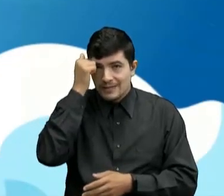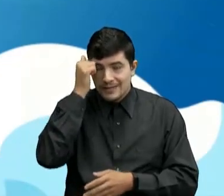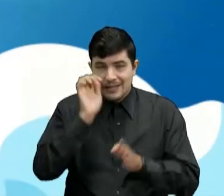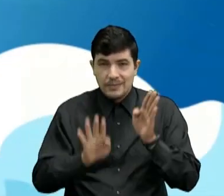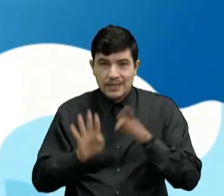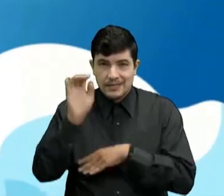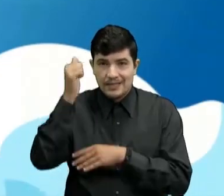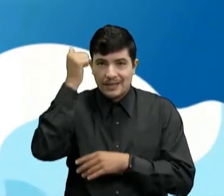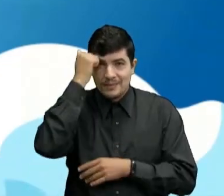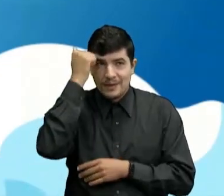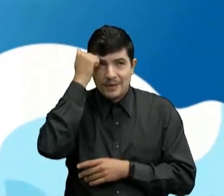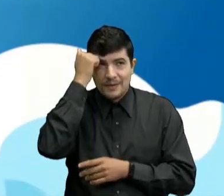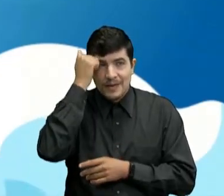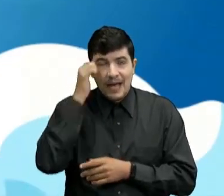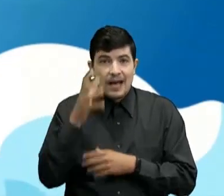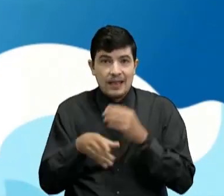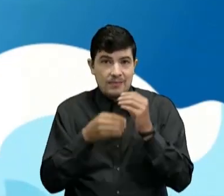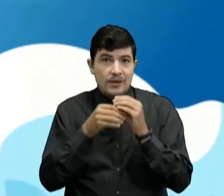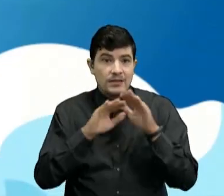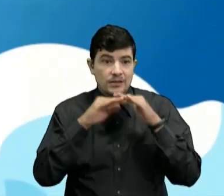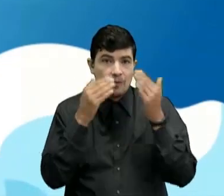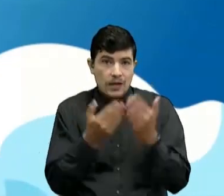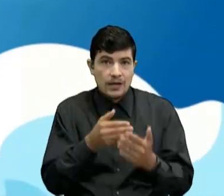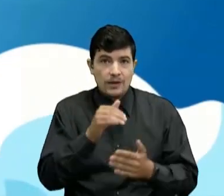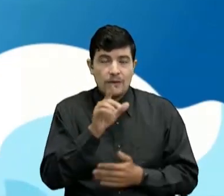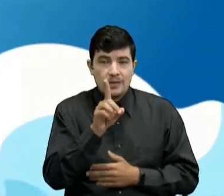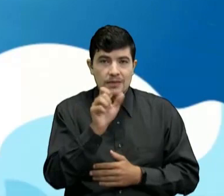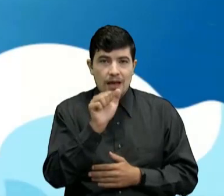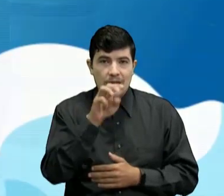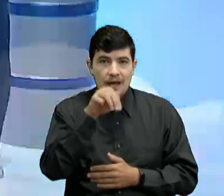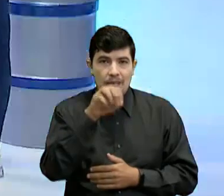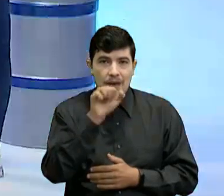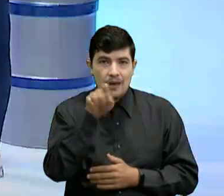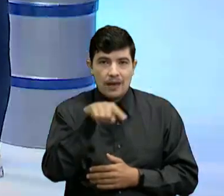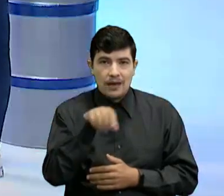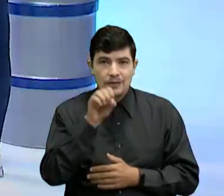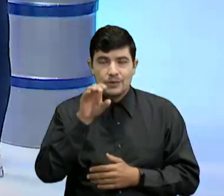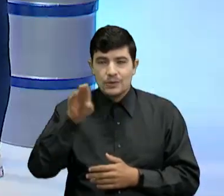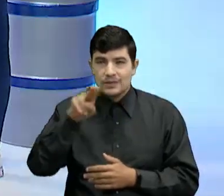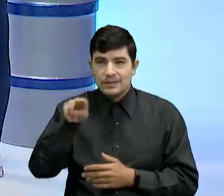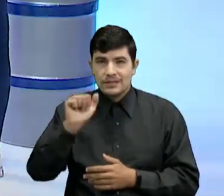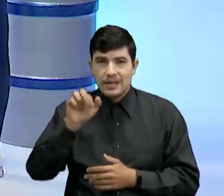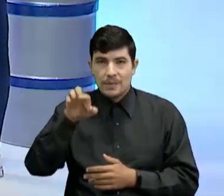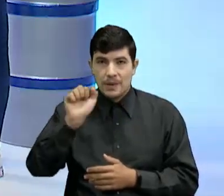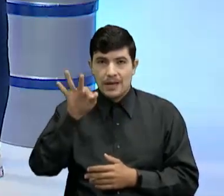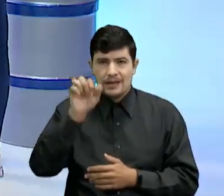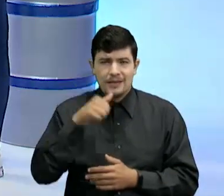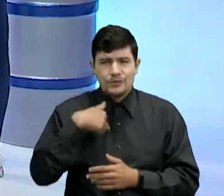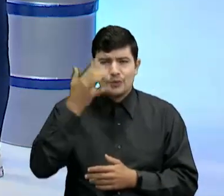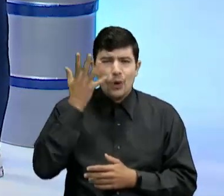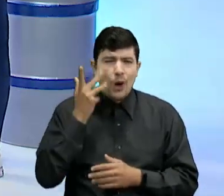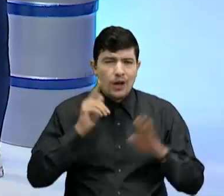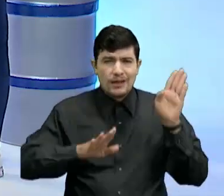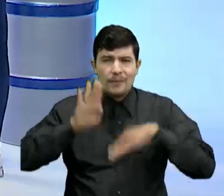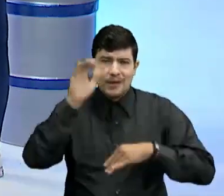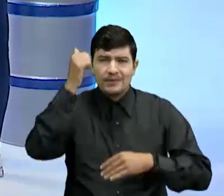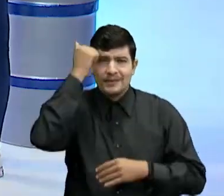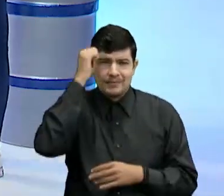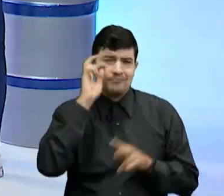estudiantes De El Instituto Técnico Damaso Zapata Y yo veo Presente Profe